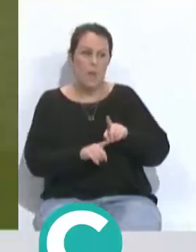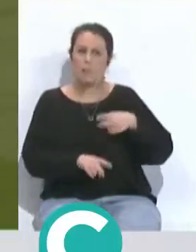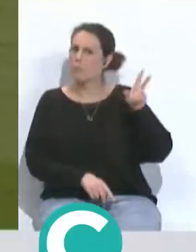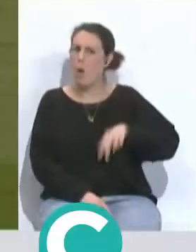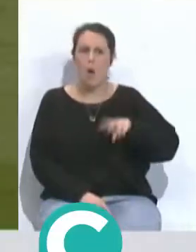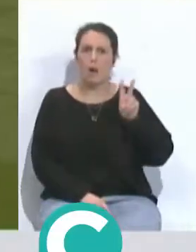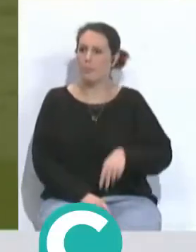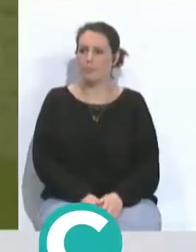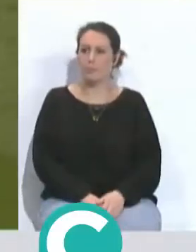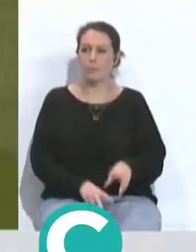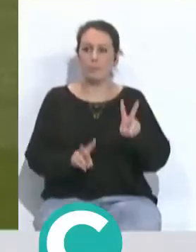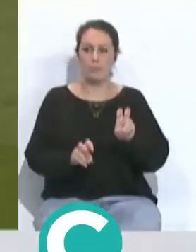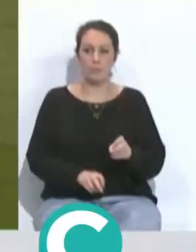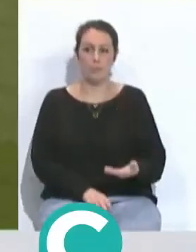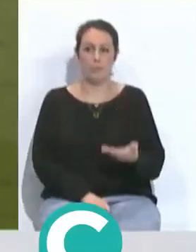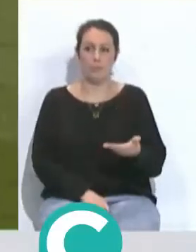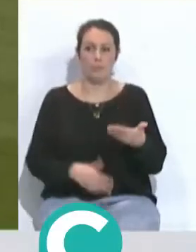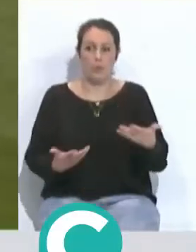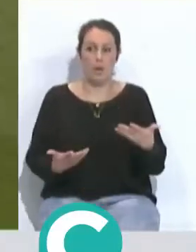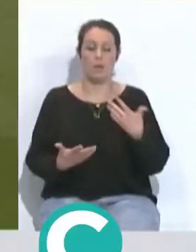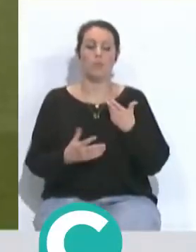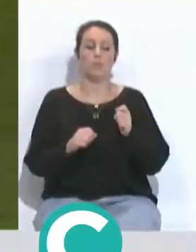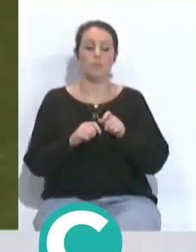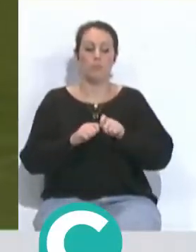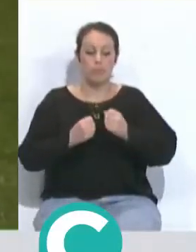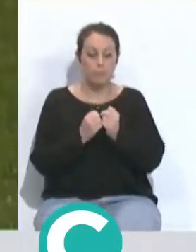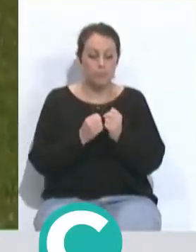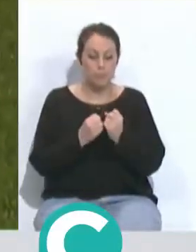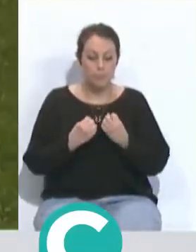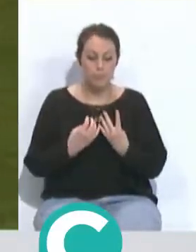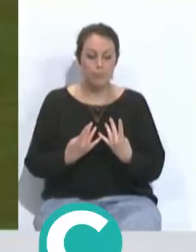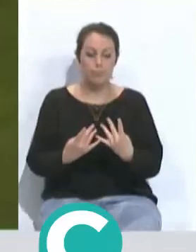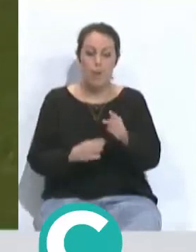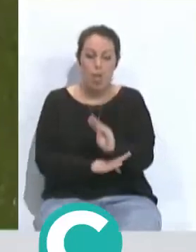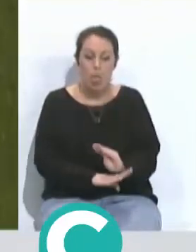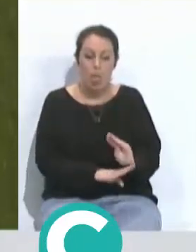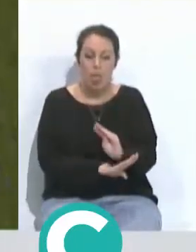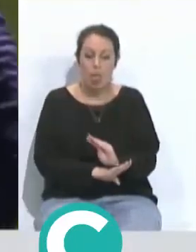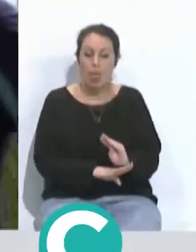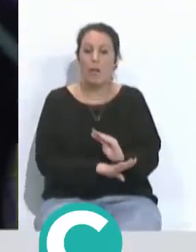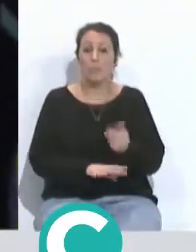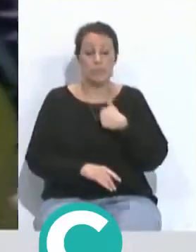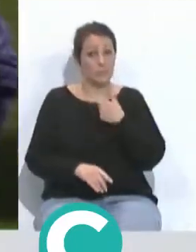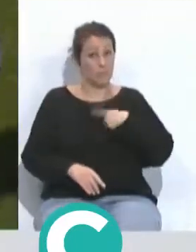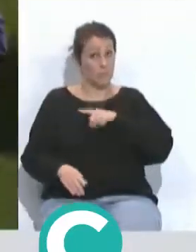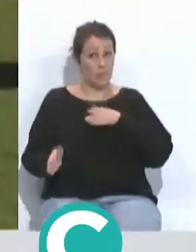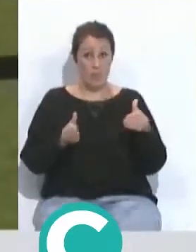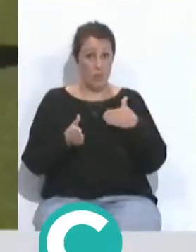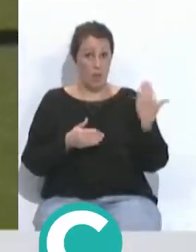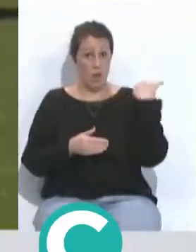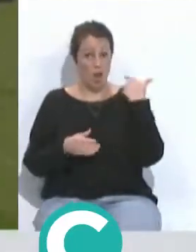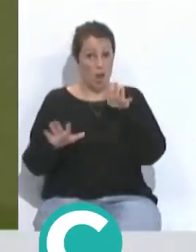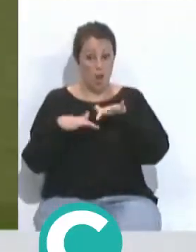tema que no es menor, que es el cuidado del campo. Indiscutiblemente en nuestra época el Carranza